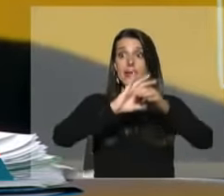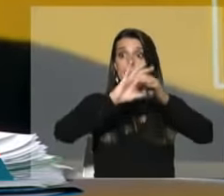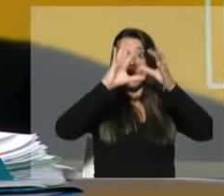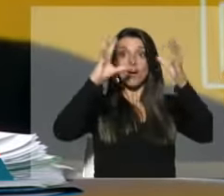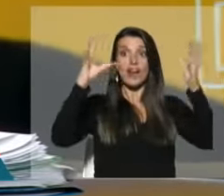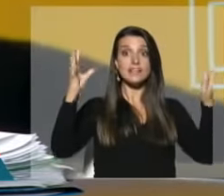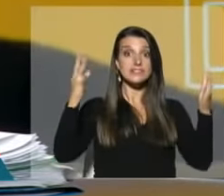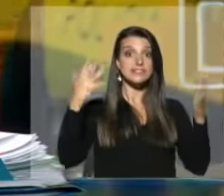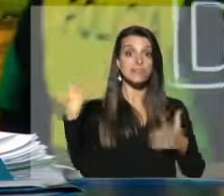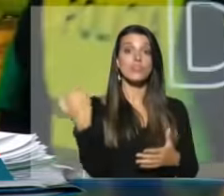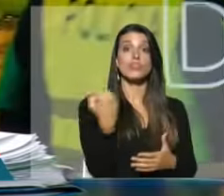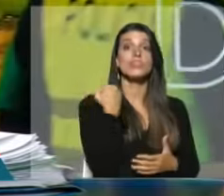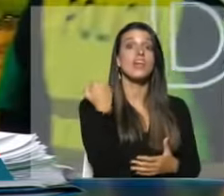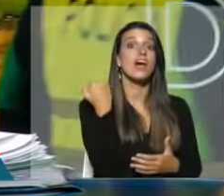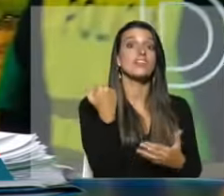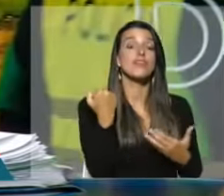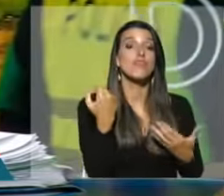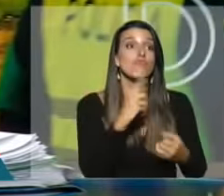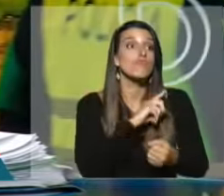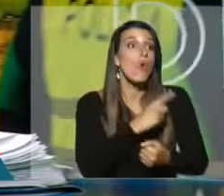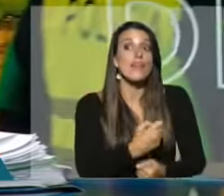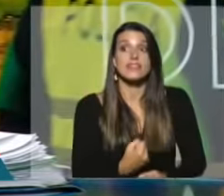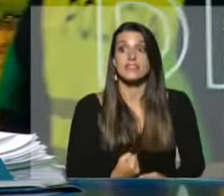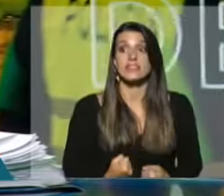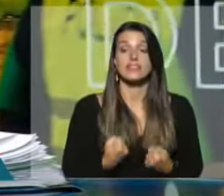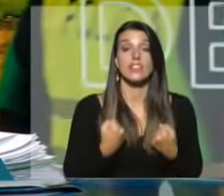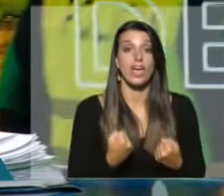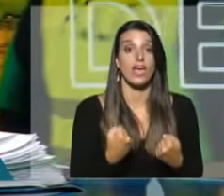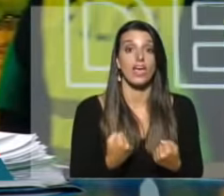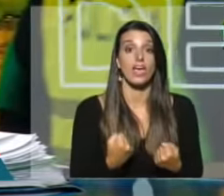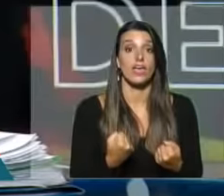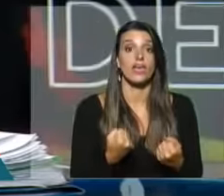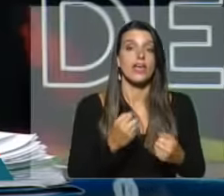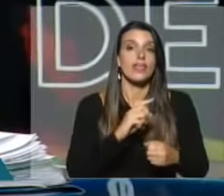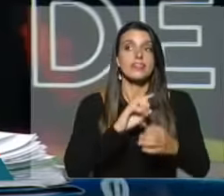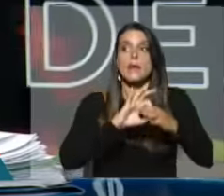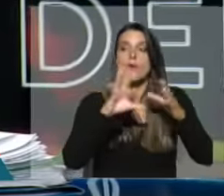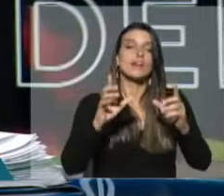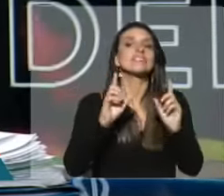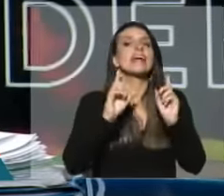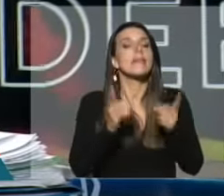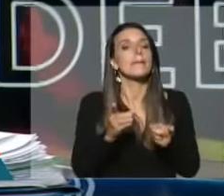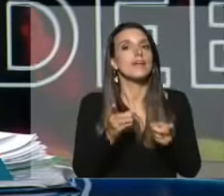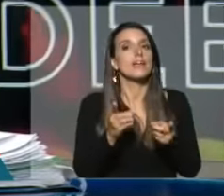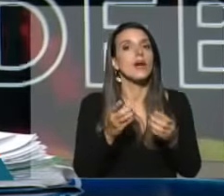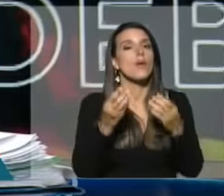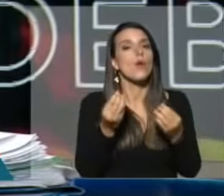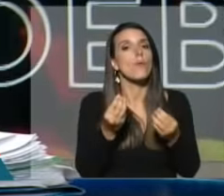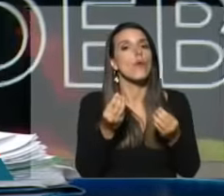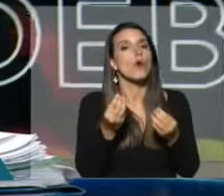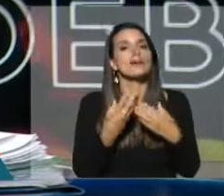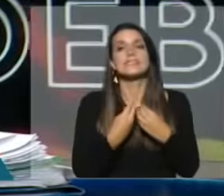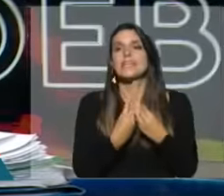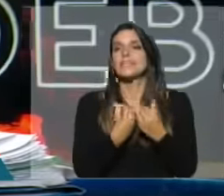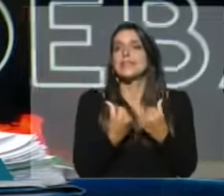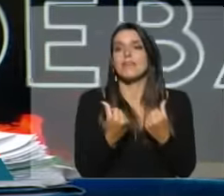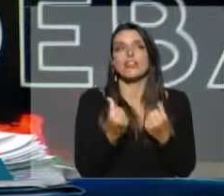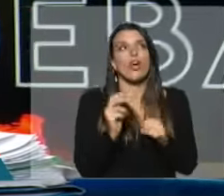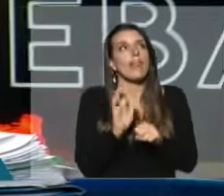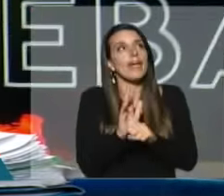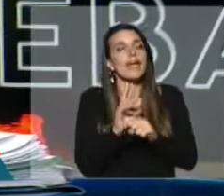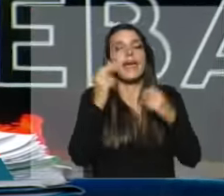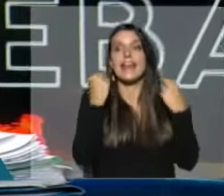nosotros es muy fuerte. Pero tan fuerte es la democracia como el factor y el sentimiento de rebeldía